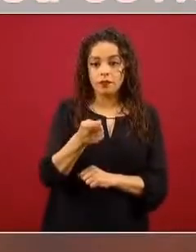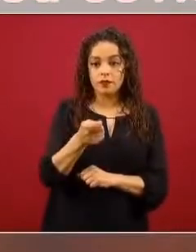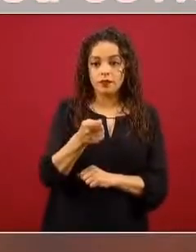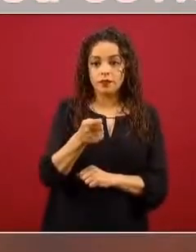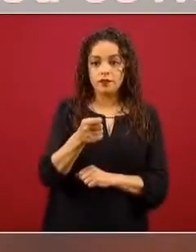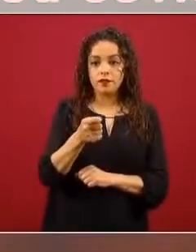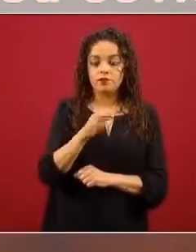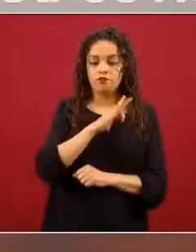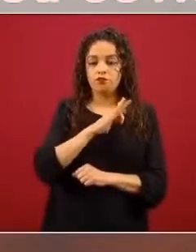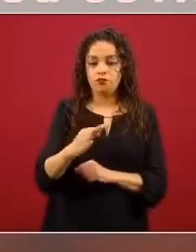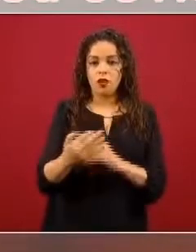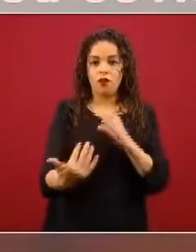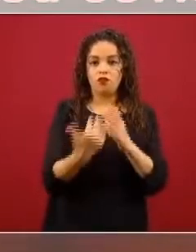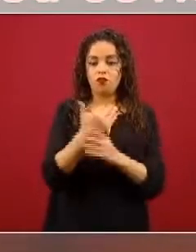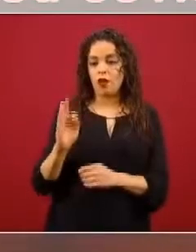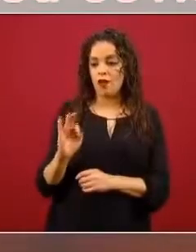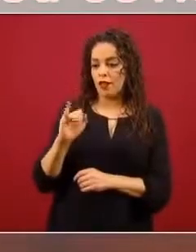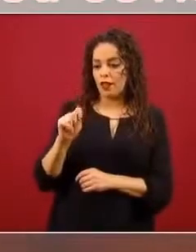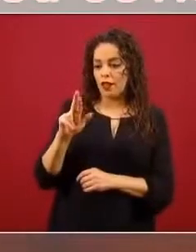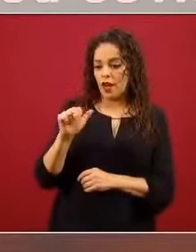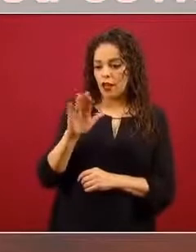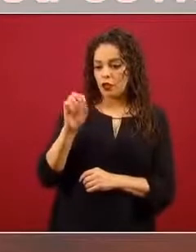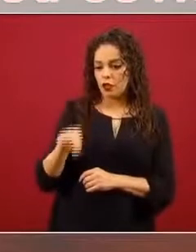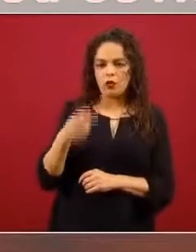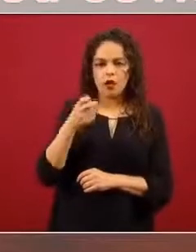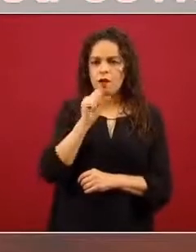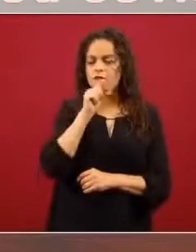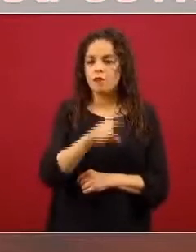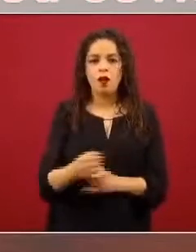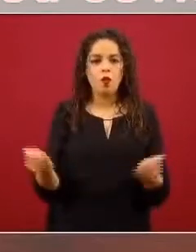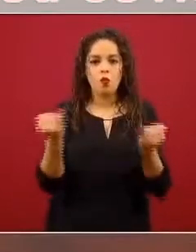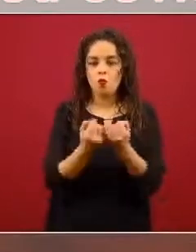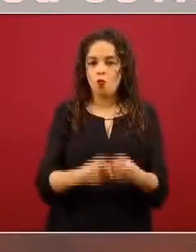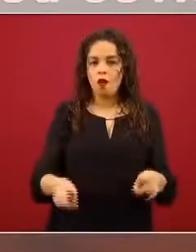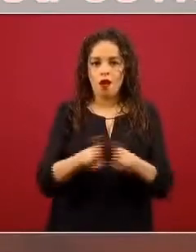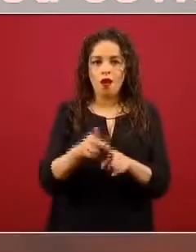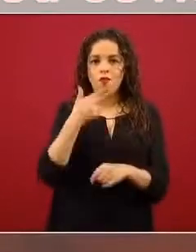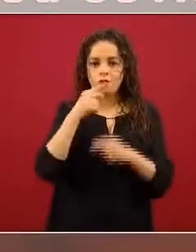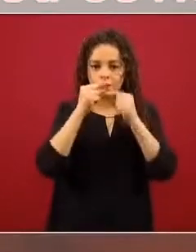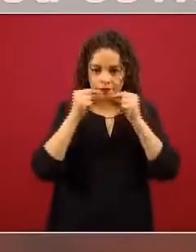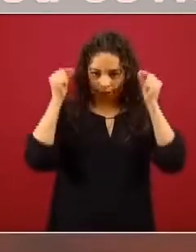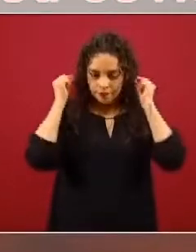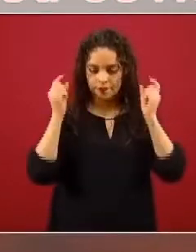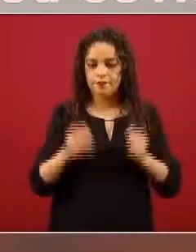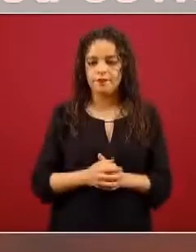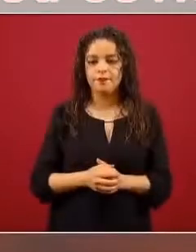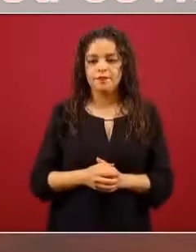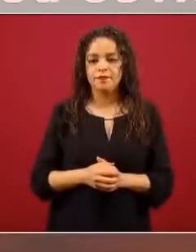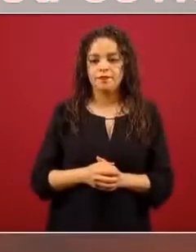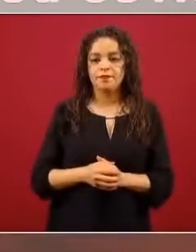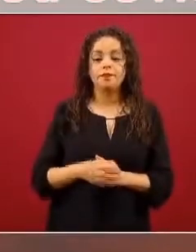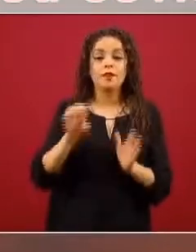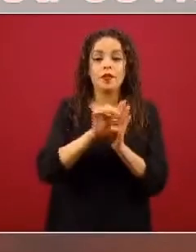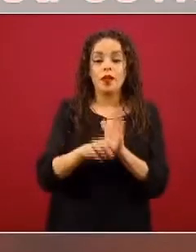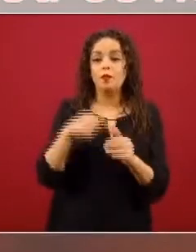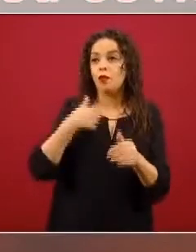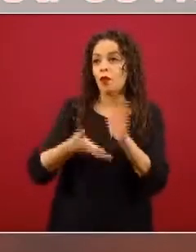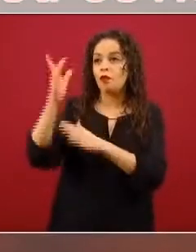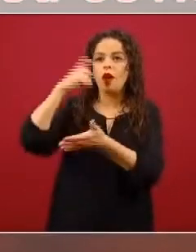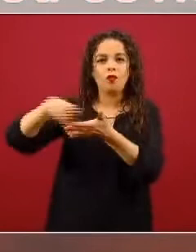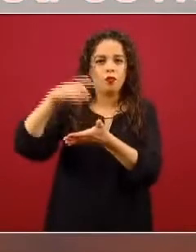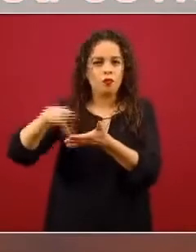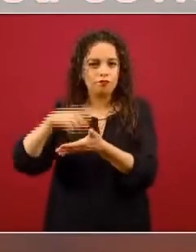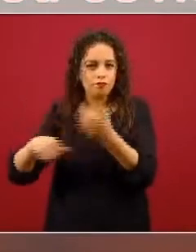Y es el mismo mecanismo. Cuando yo termino de colocarme mi mascarilla de tela, por ejemplo, si voy al supermercado